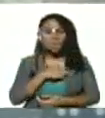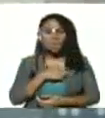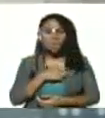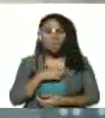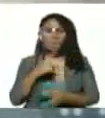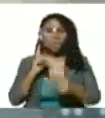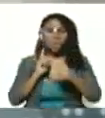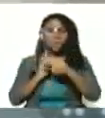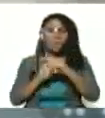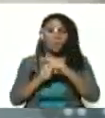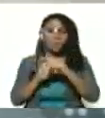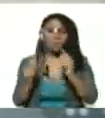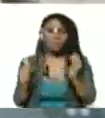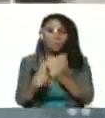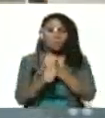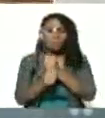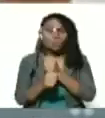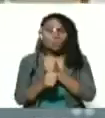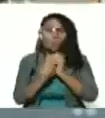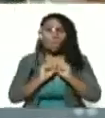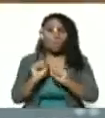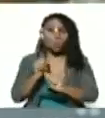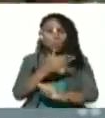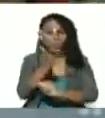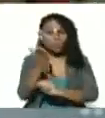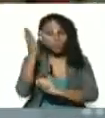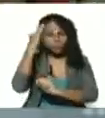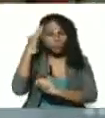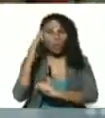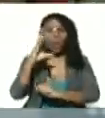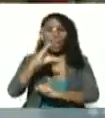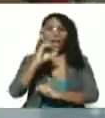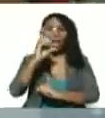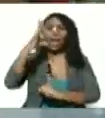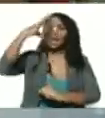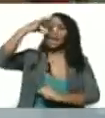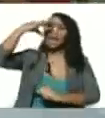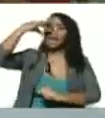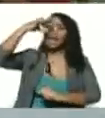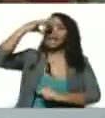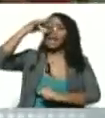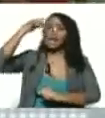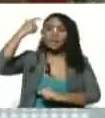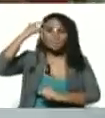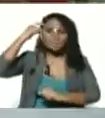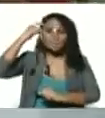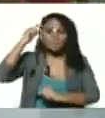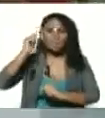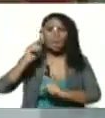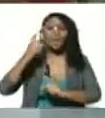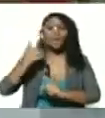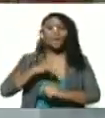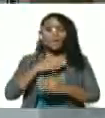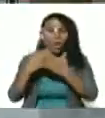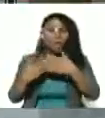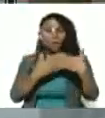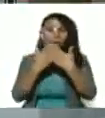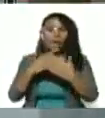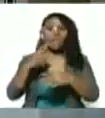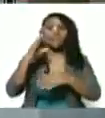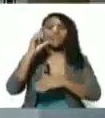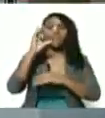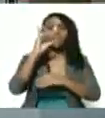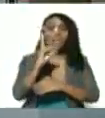conseguido un antiviral que ustedes conocen el carvativir estamos estudiando otro el DR-10